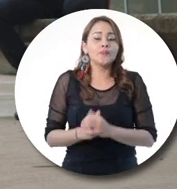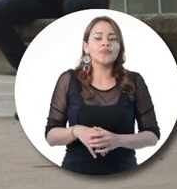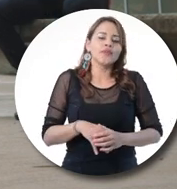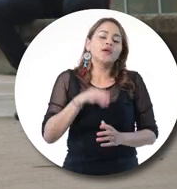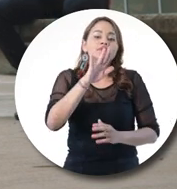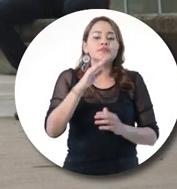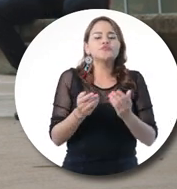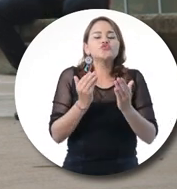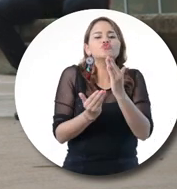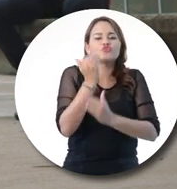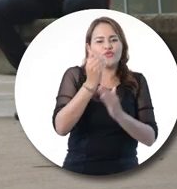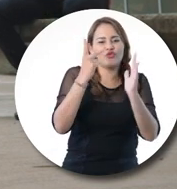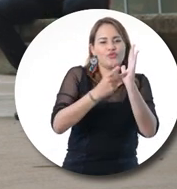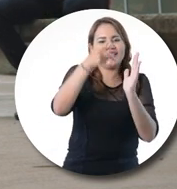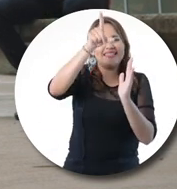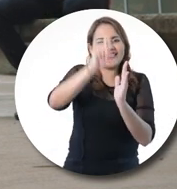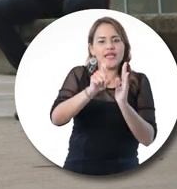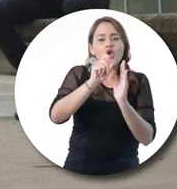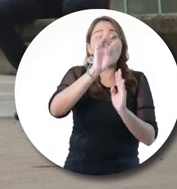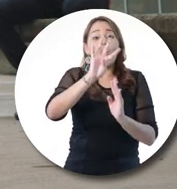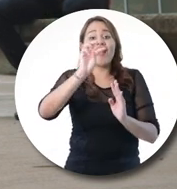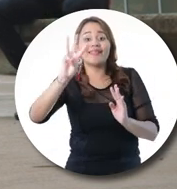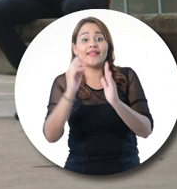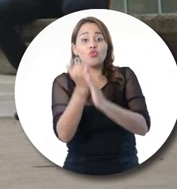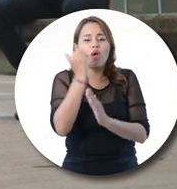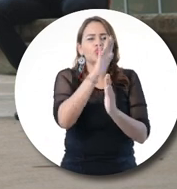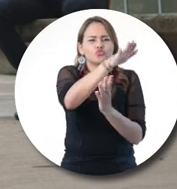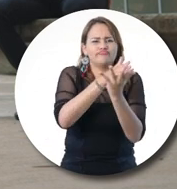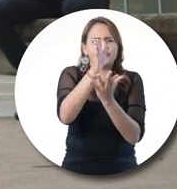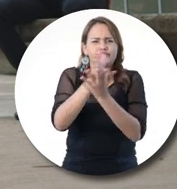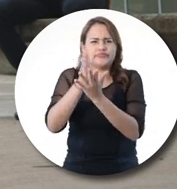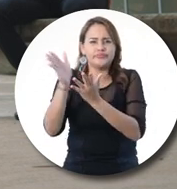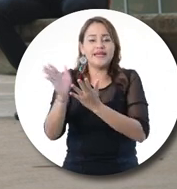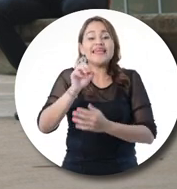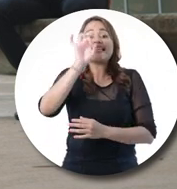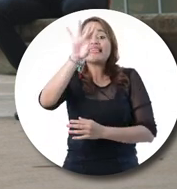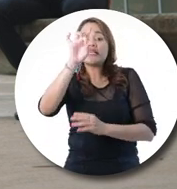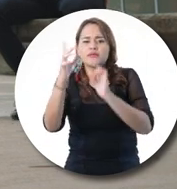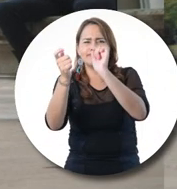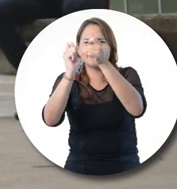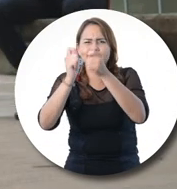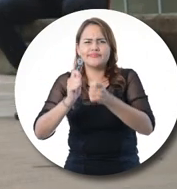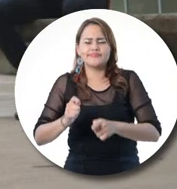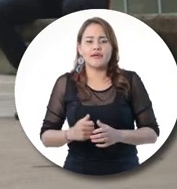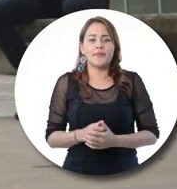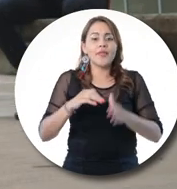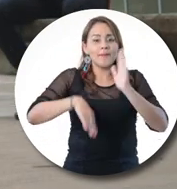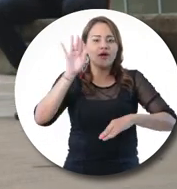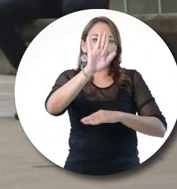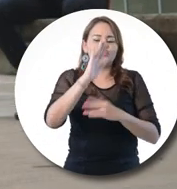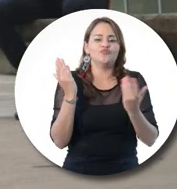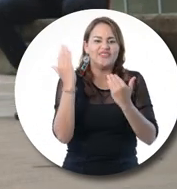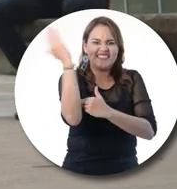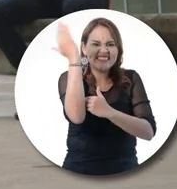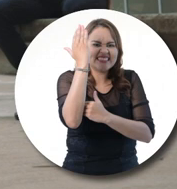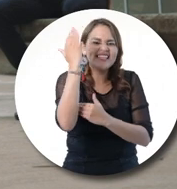A partir de la acreditación de 2016 se declararon programas académicos Además se ha renovado la acreditación por alta calidad